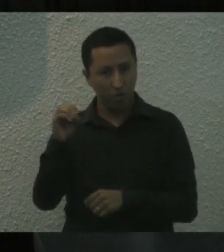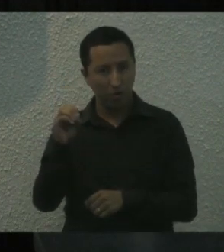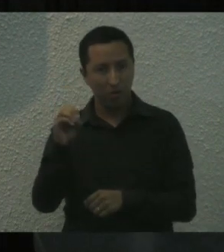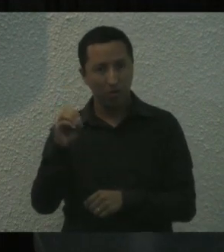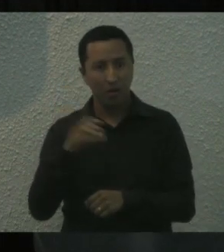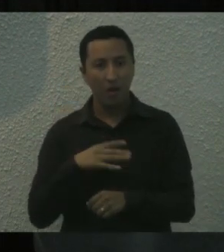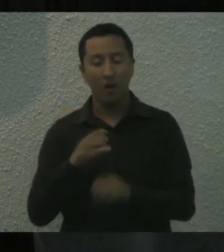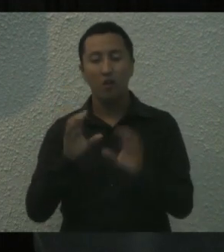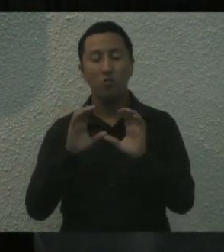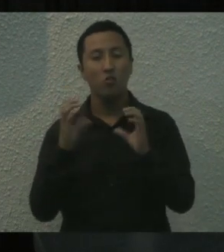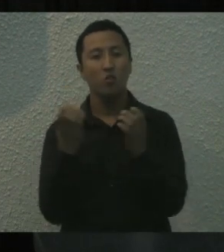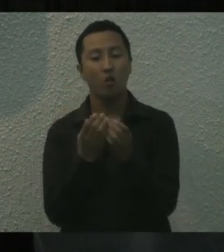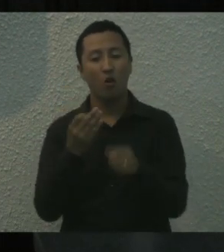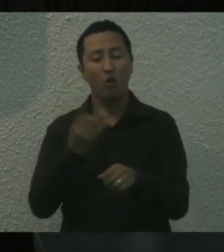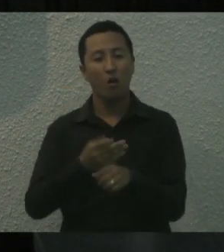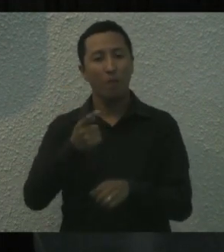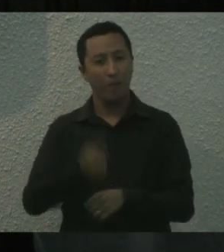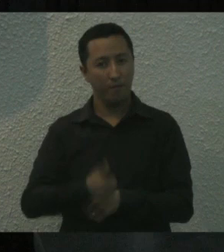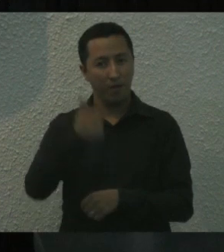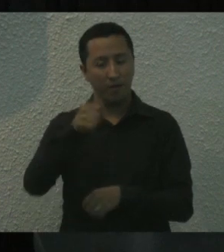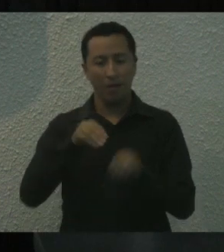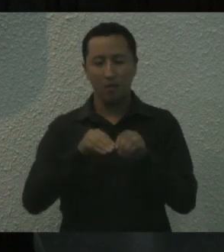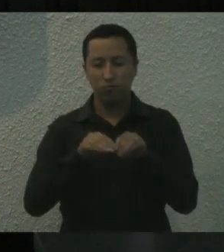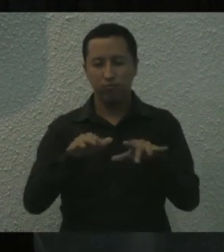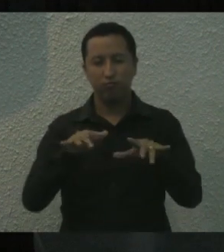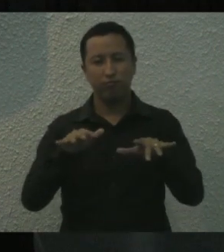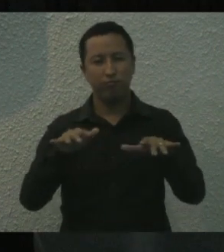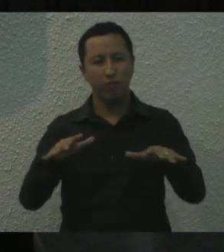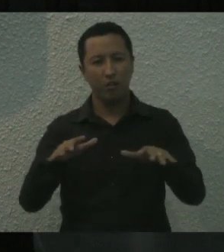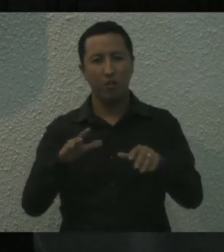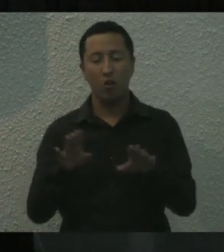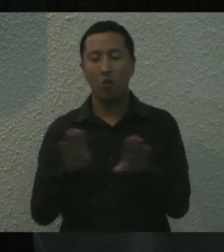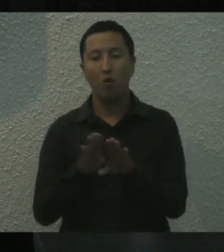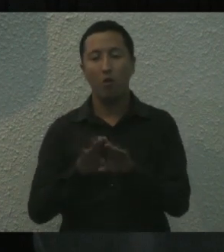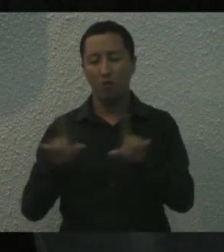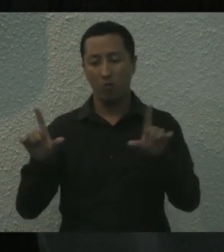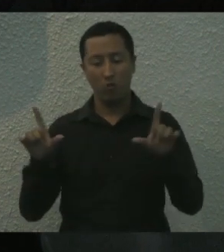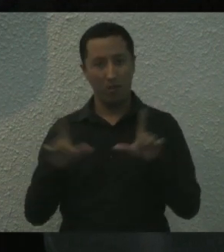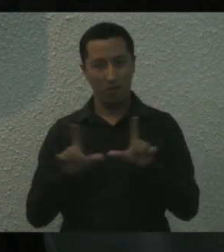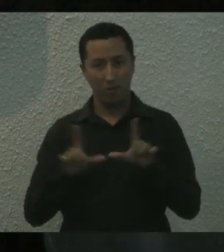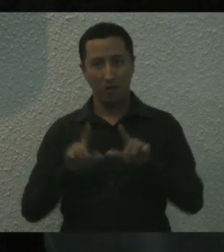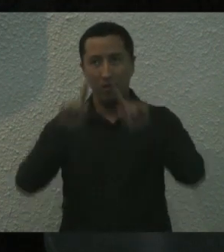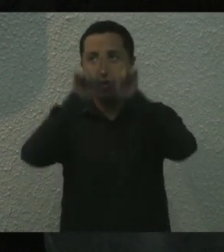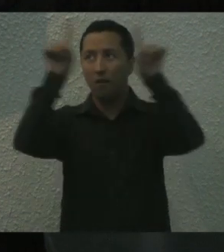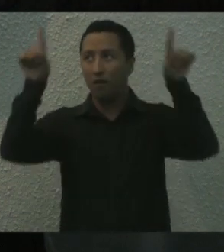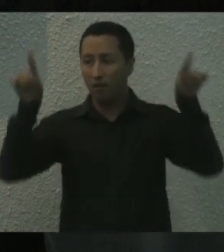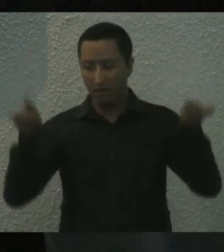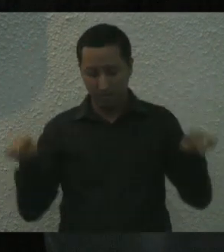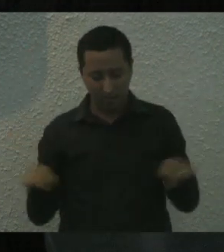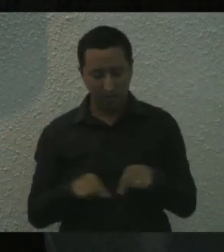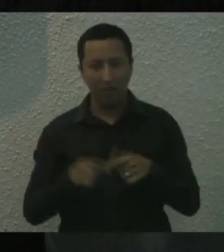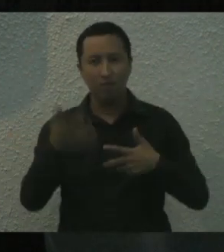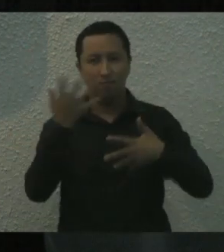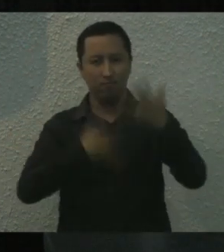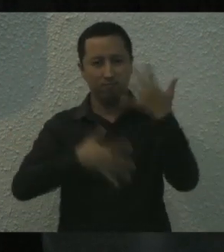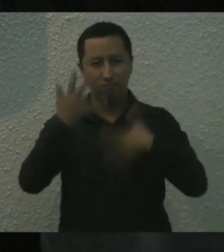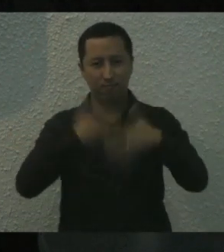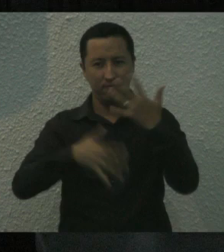primera vez en esta legislatura estamos transmitiendo con un recuadro, con lenguaje en señas